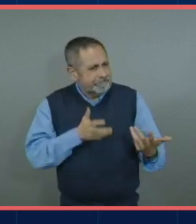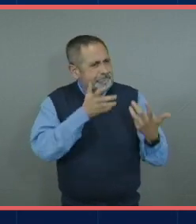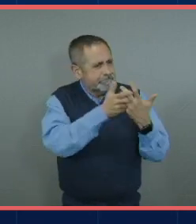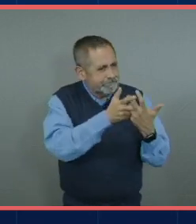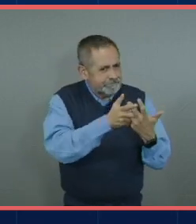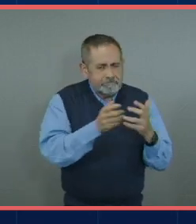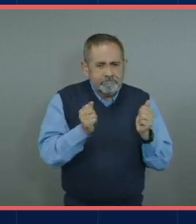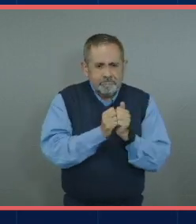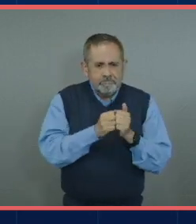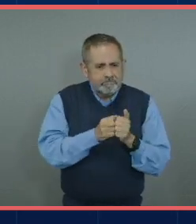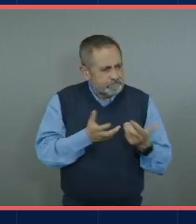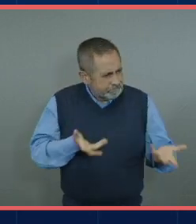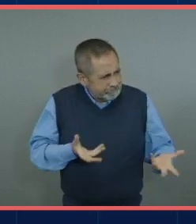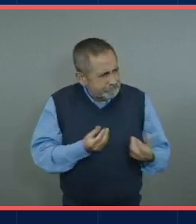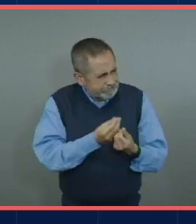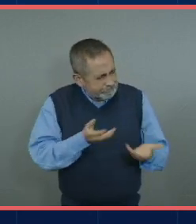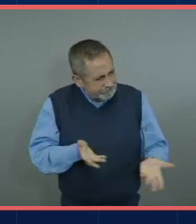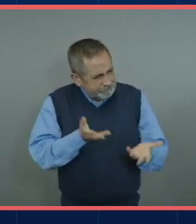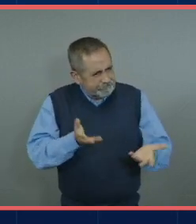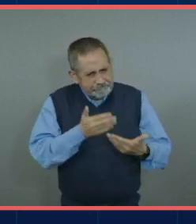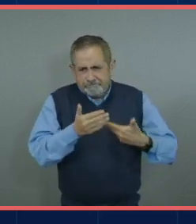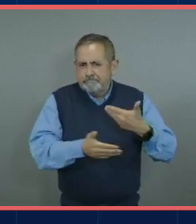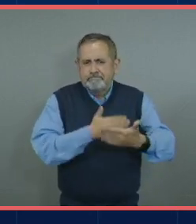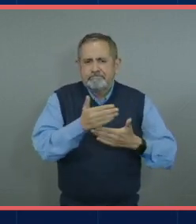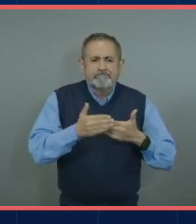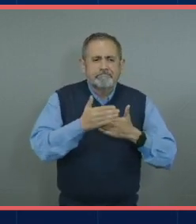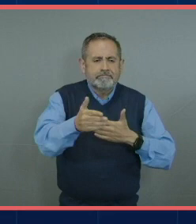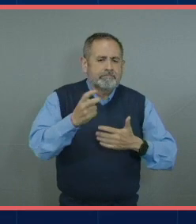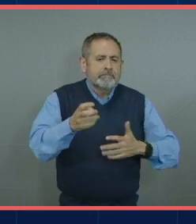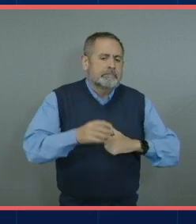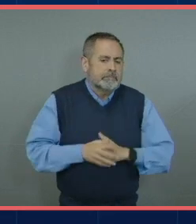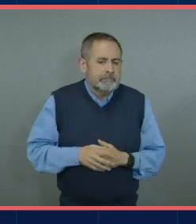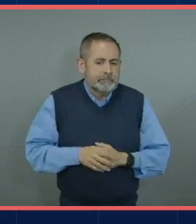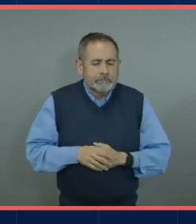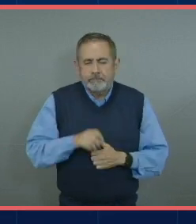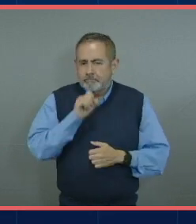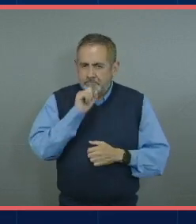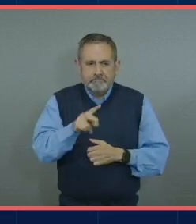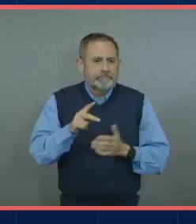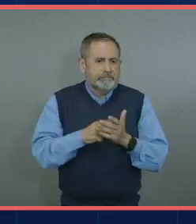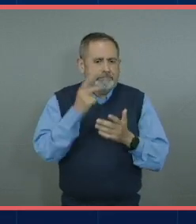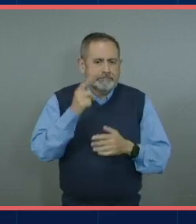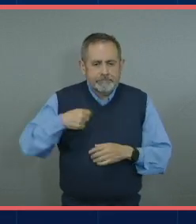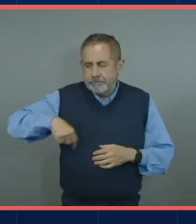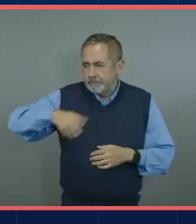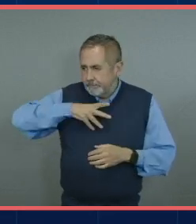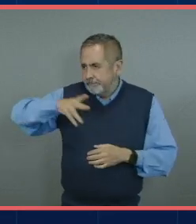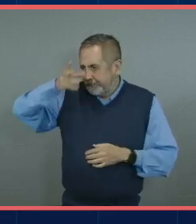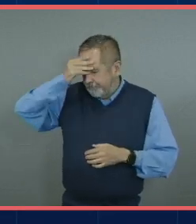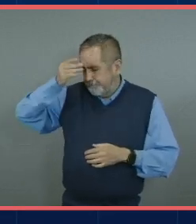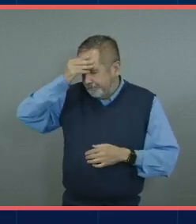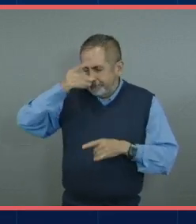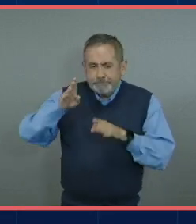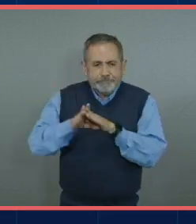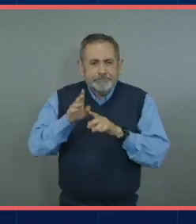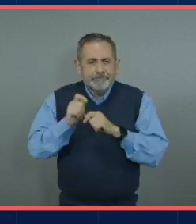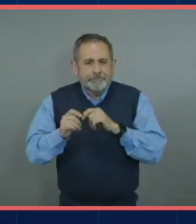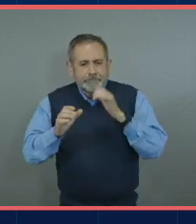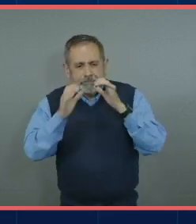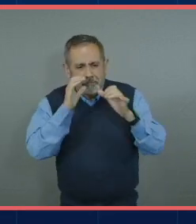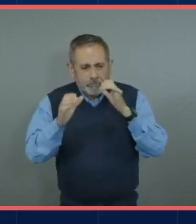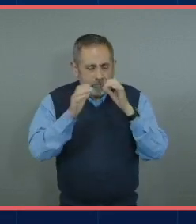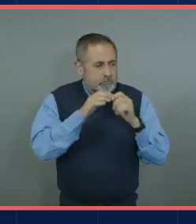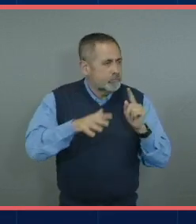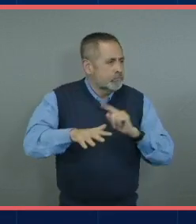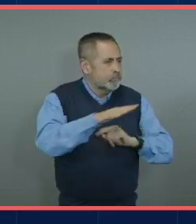sacarlos adelante ¿no? porque pues vuelve a lo mismo aprender a a estar en